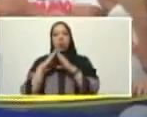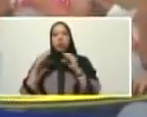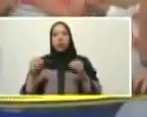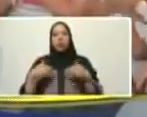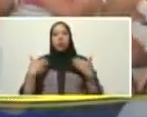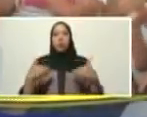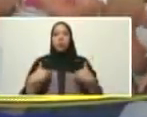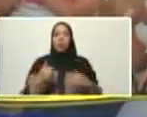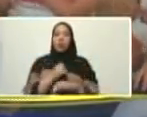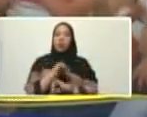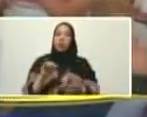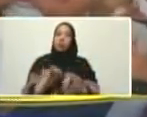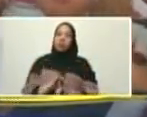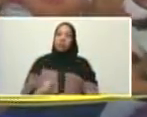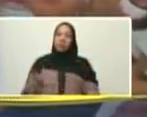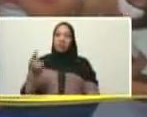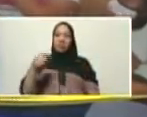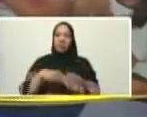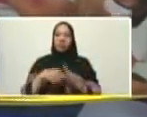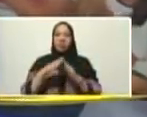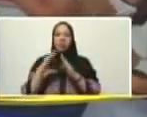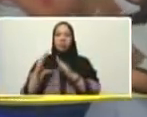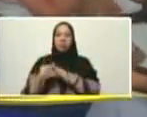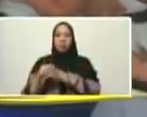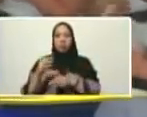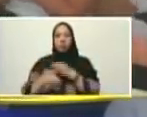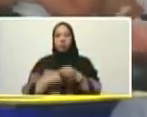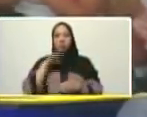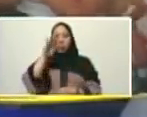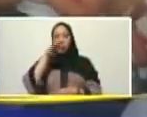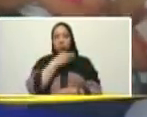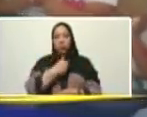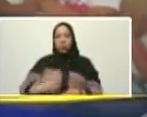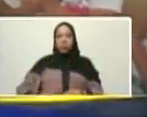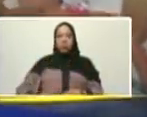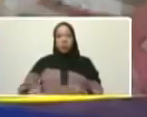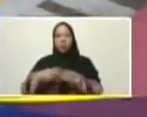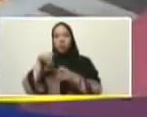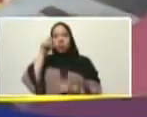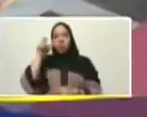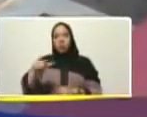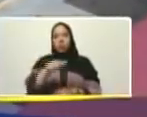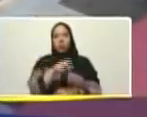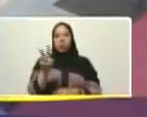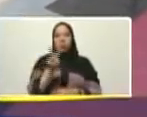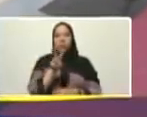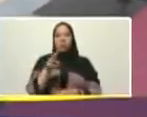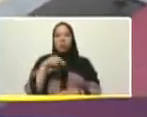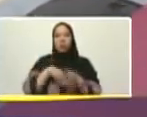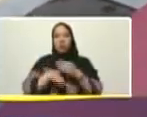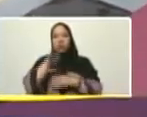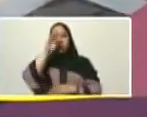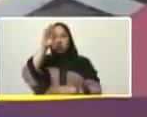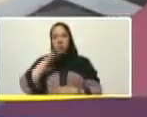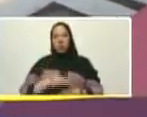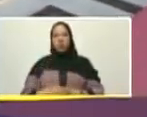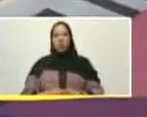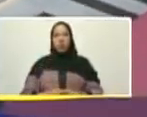amor se ha convertido en hogares en felicidad futuro y prosperidad para el pueblo venezolano hasta la victoria siempre presidente